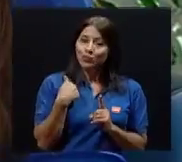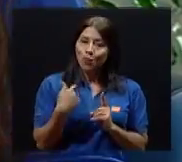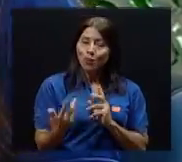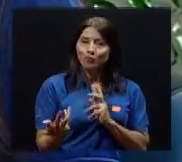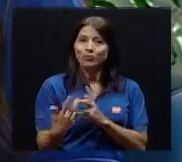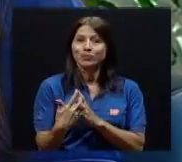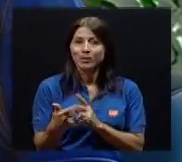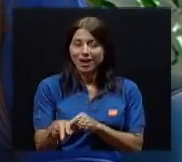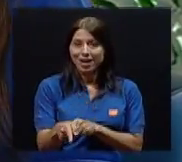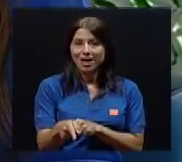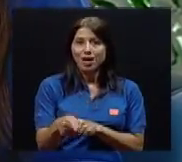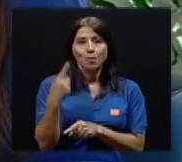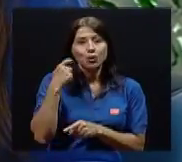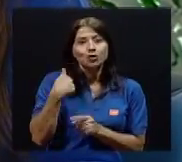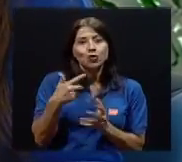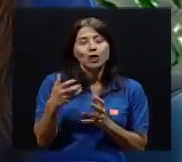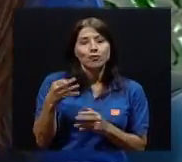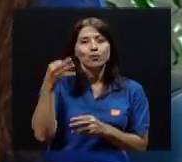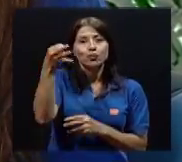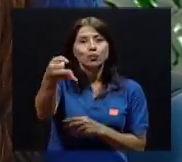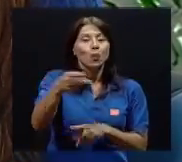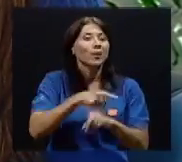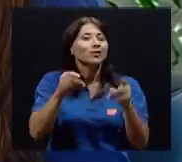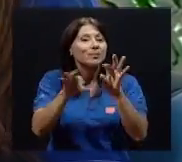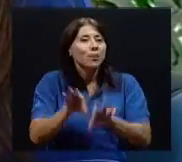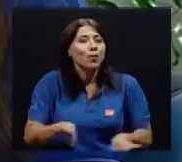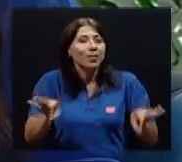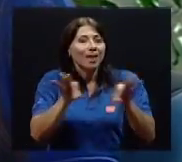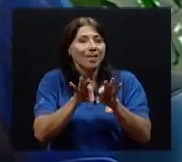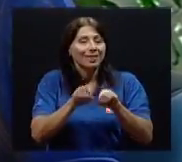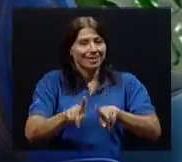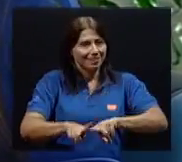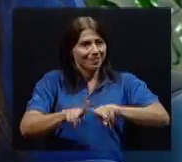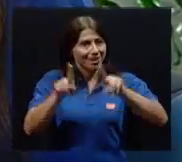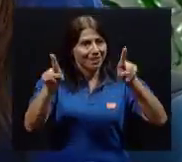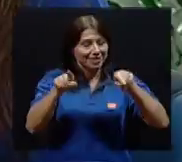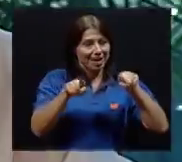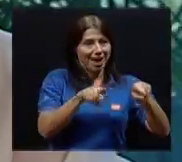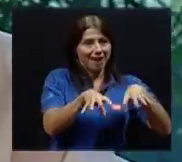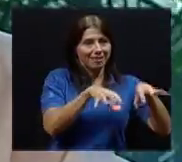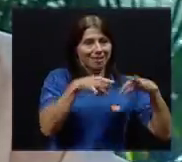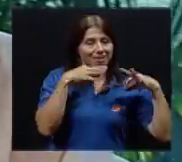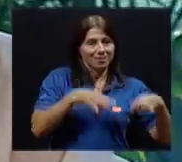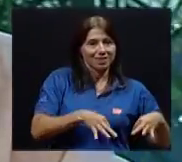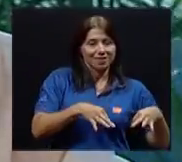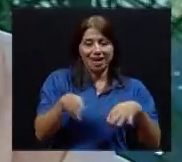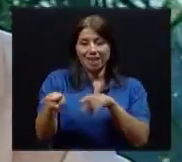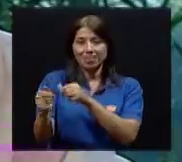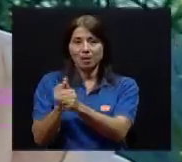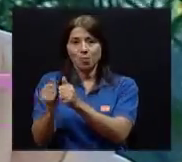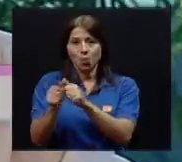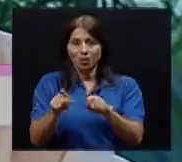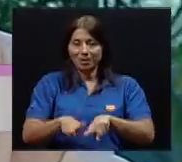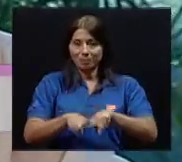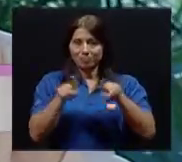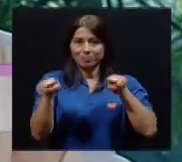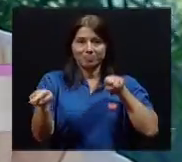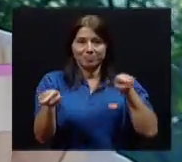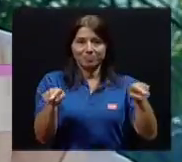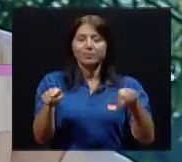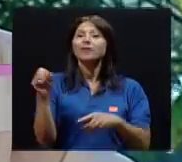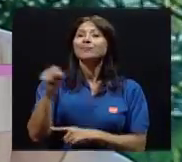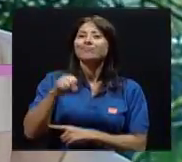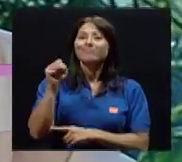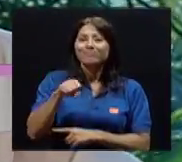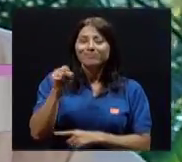es importante hacer la diferenciación entre actividad física y deporte. Sí, sí, por supuesto. Es que los padres siempre